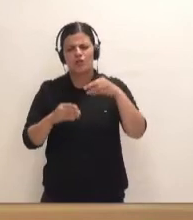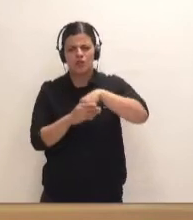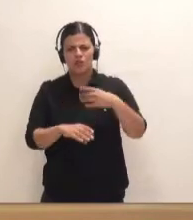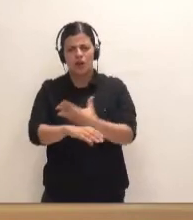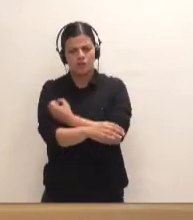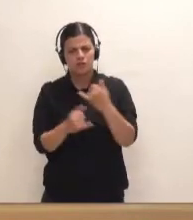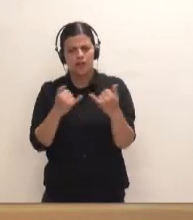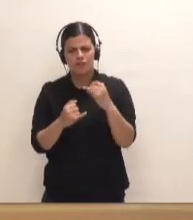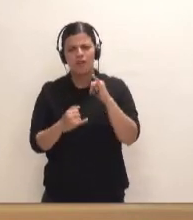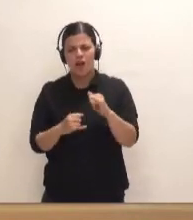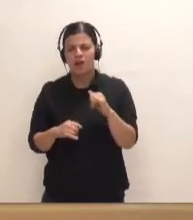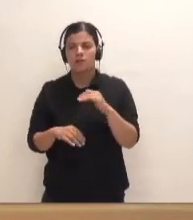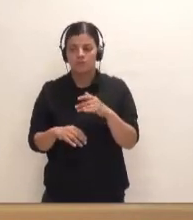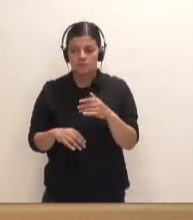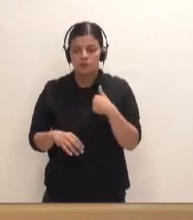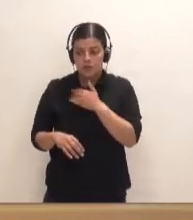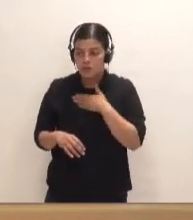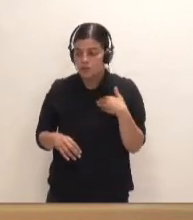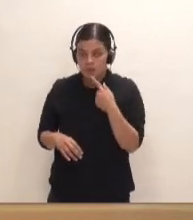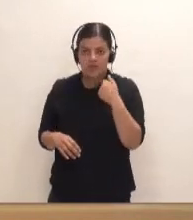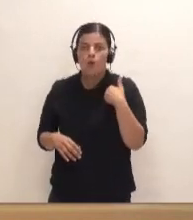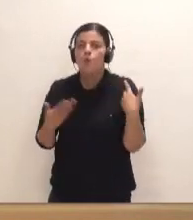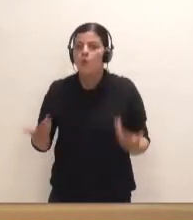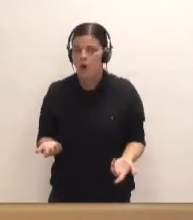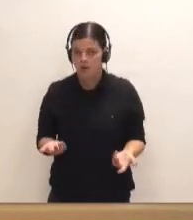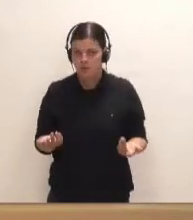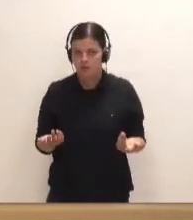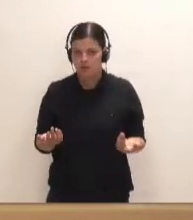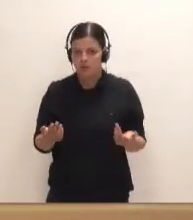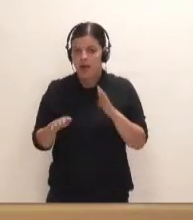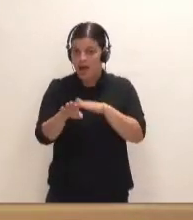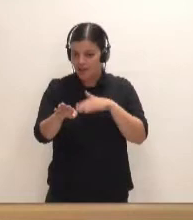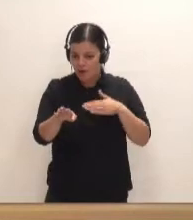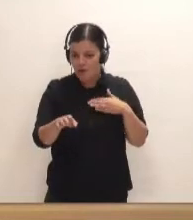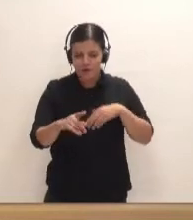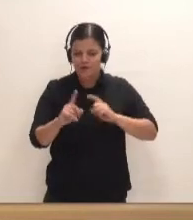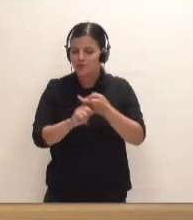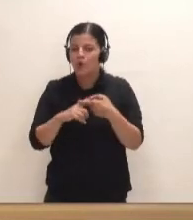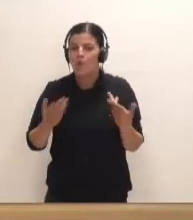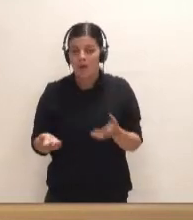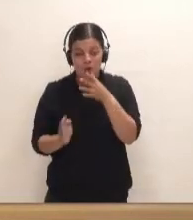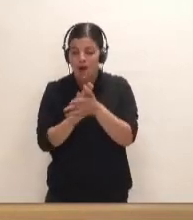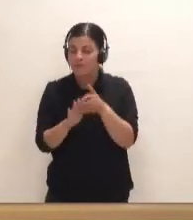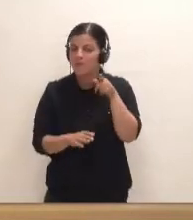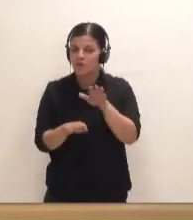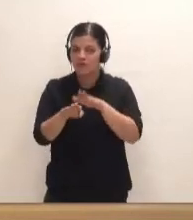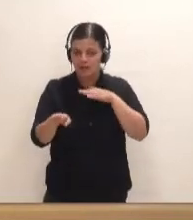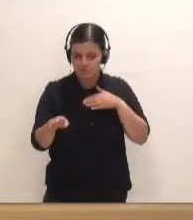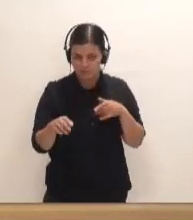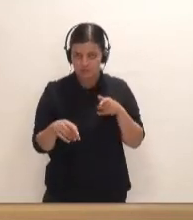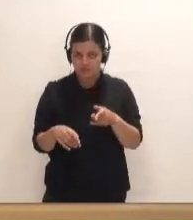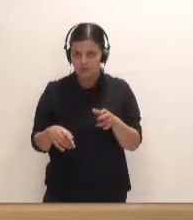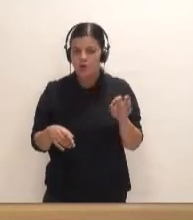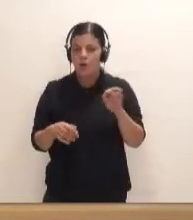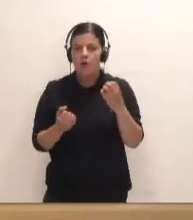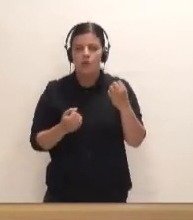Tenerife para hacer vías. Yo me gustaría que usted me dijera cuál es el proyecto para resolver el problema de atasco, porque de eso estamos hablando, el problema del trastorno de